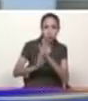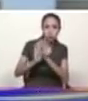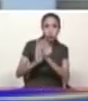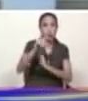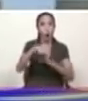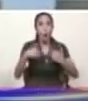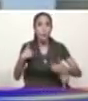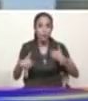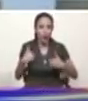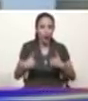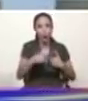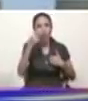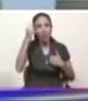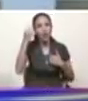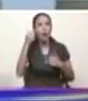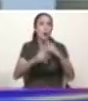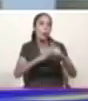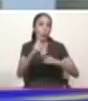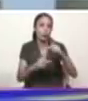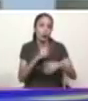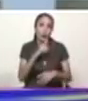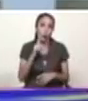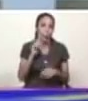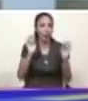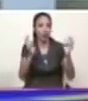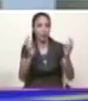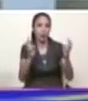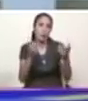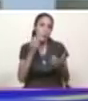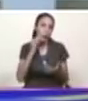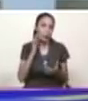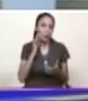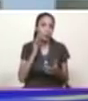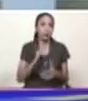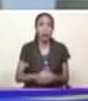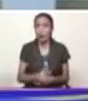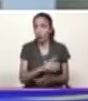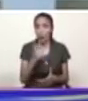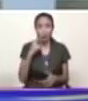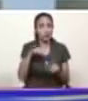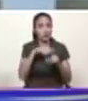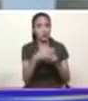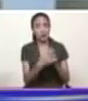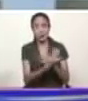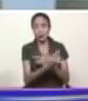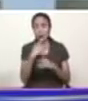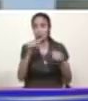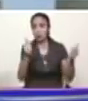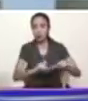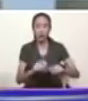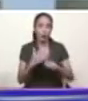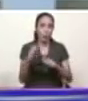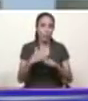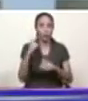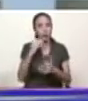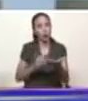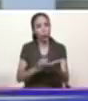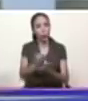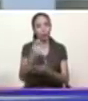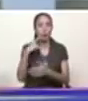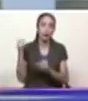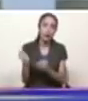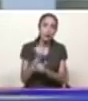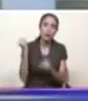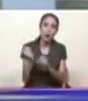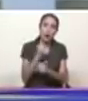miércoles productivo para decirle a Venezuela en cualquier circunstancia en cualquier condición seguir avanzando seguir